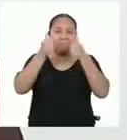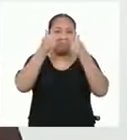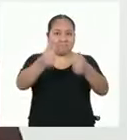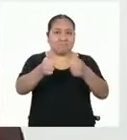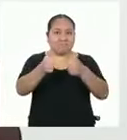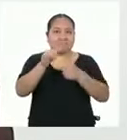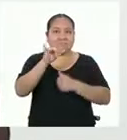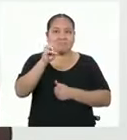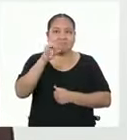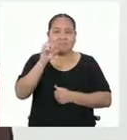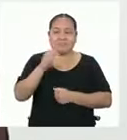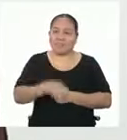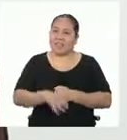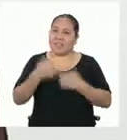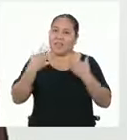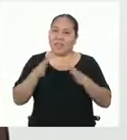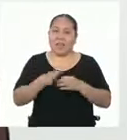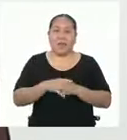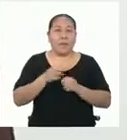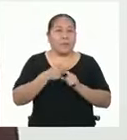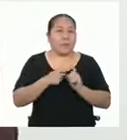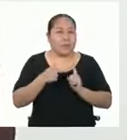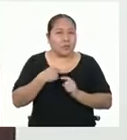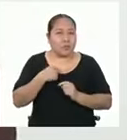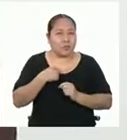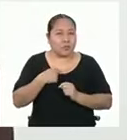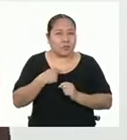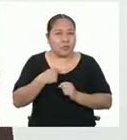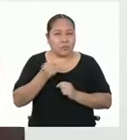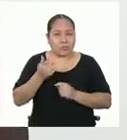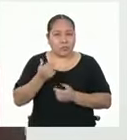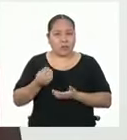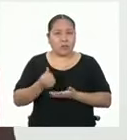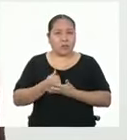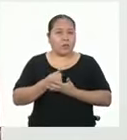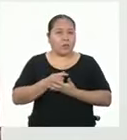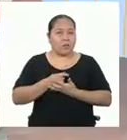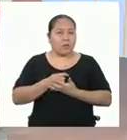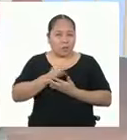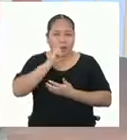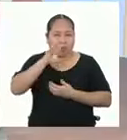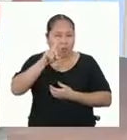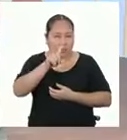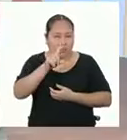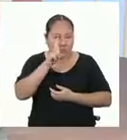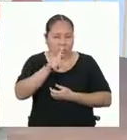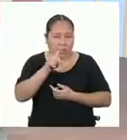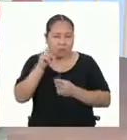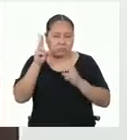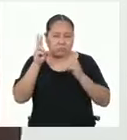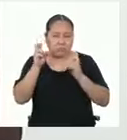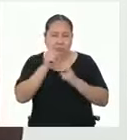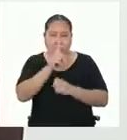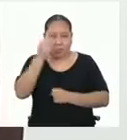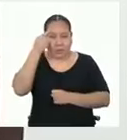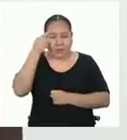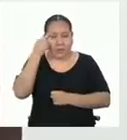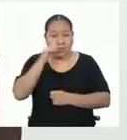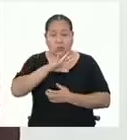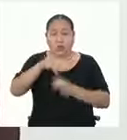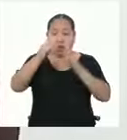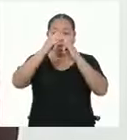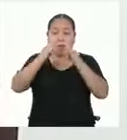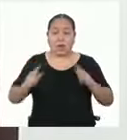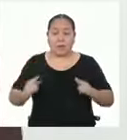una trome, Yarenis! Ya, pero yo tengo una en la cual todavía no has pensado. A ver... Toda